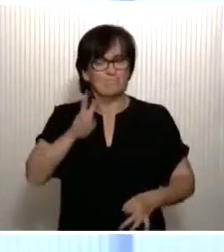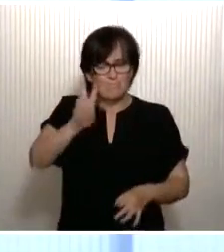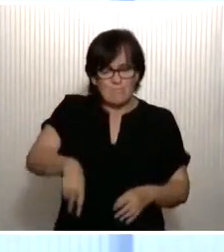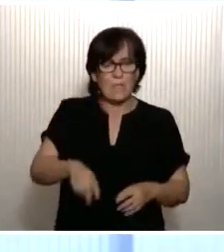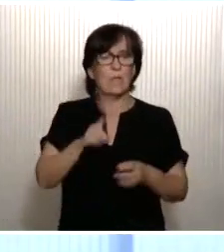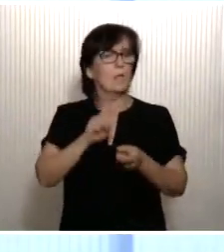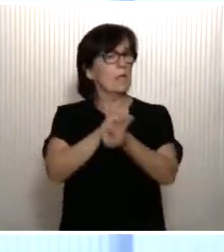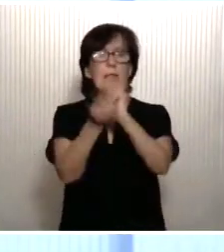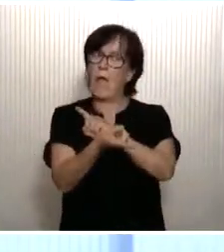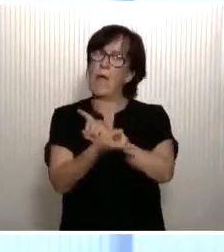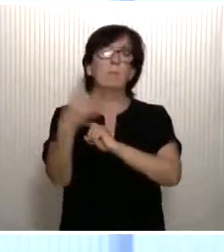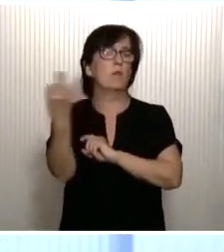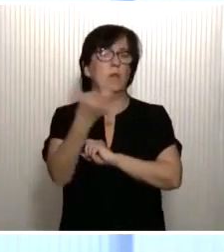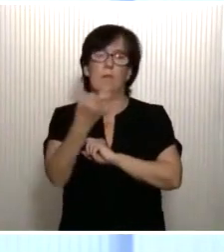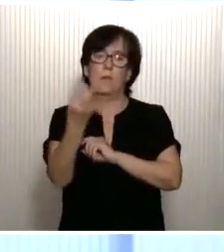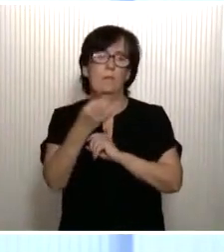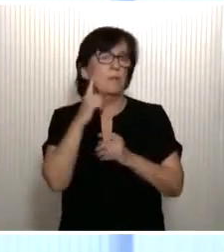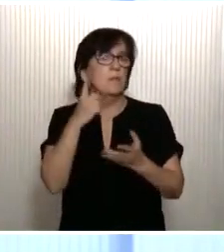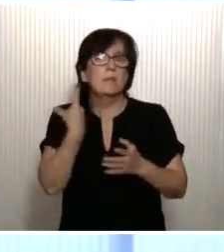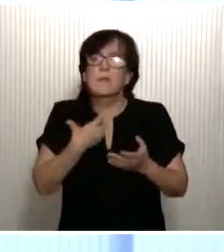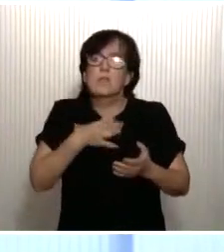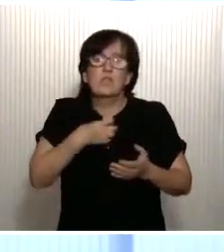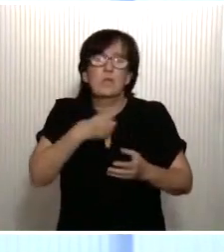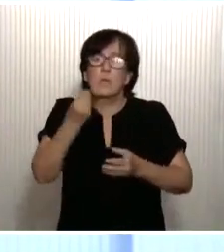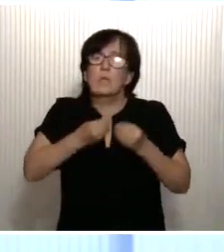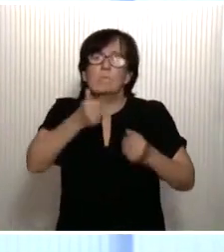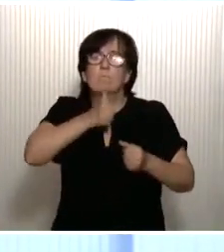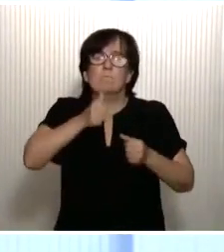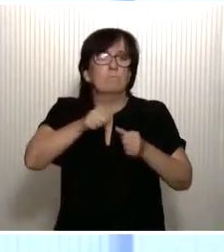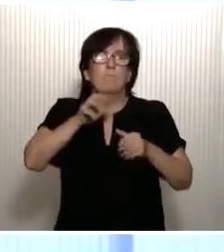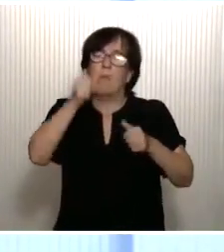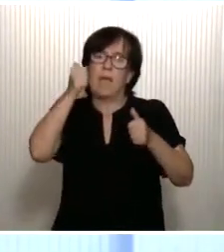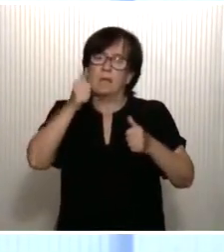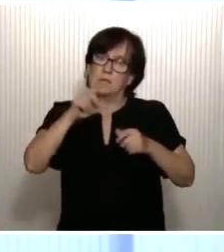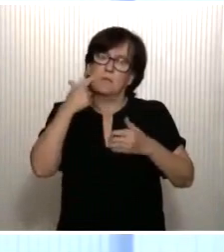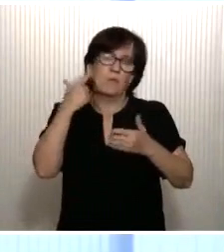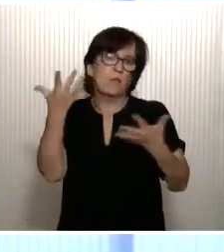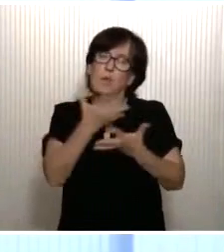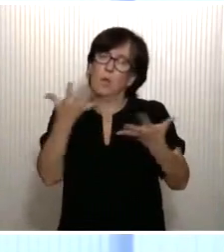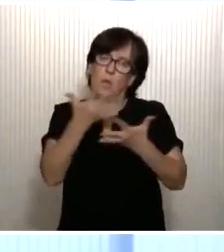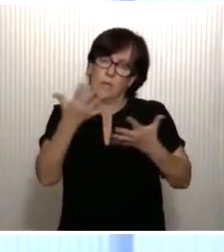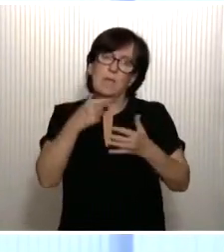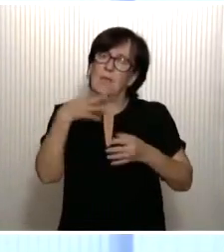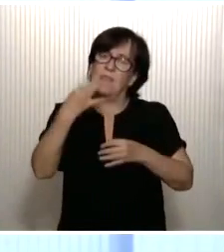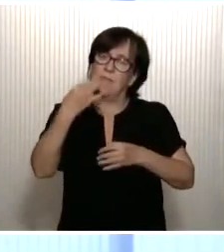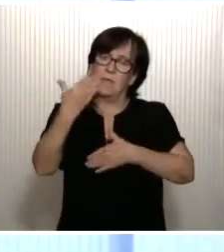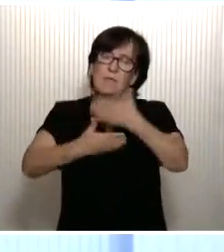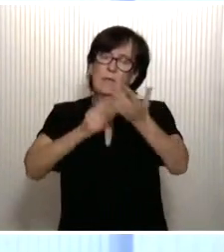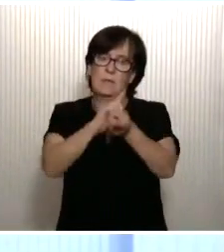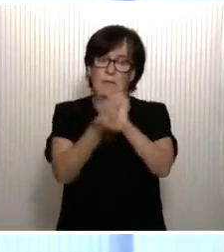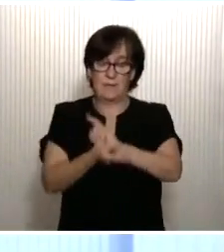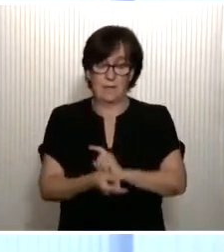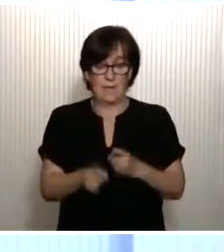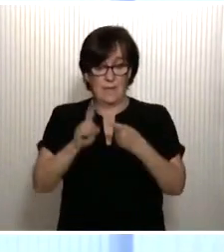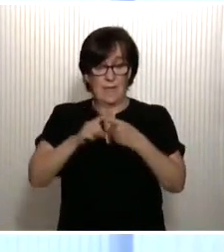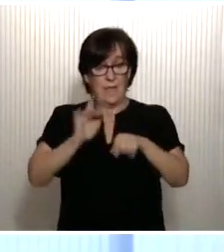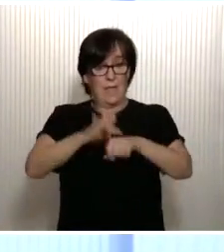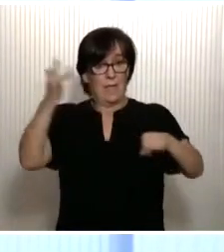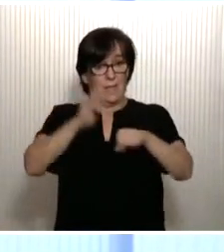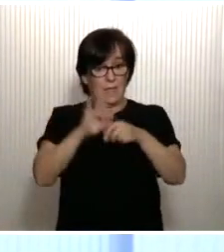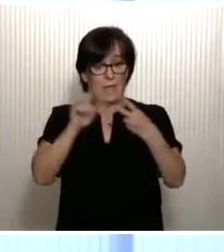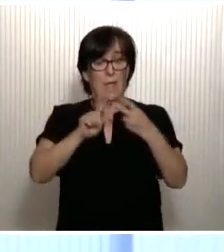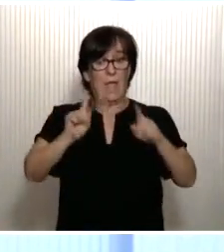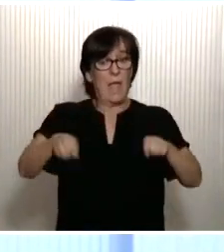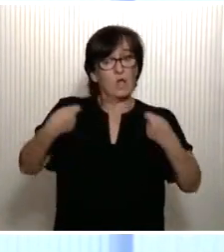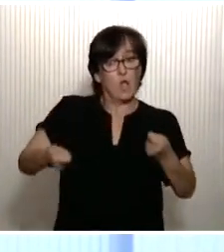esos cambios son tan inexorables como descomunales e urgentes. Y junto con la transición digital y la transición